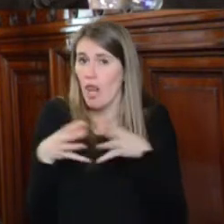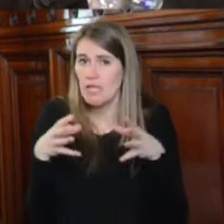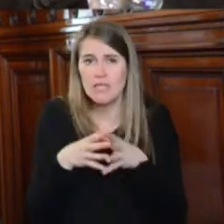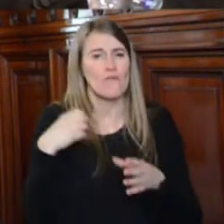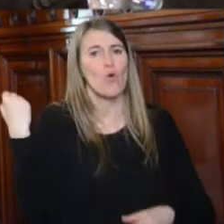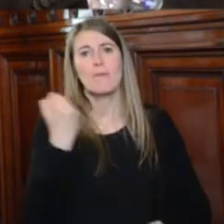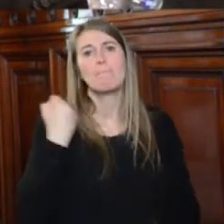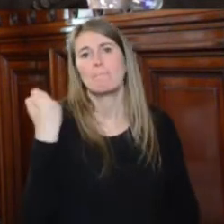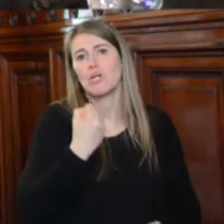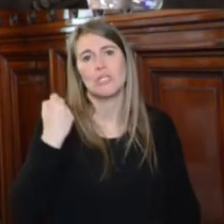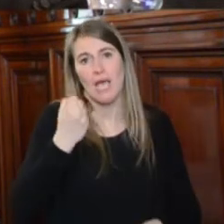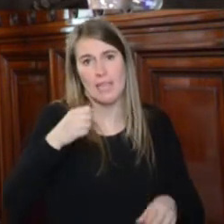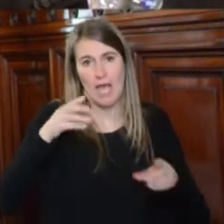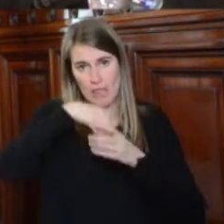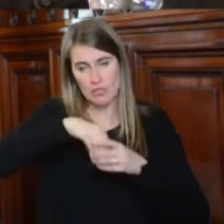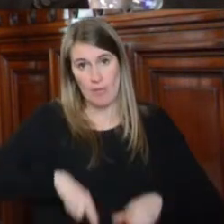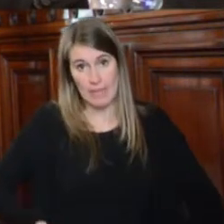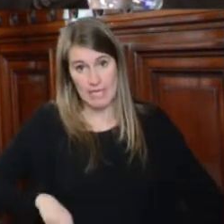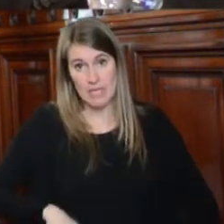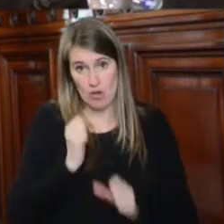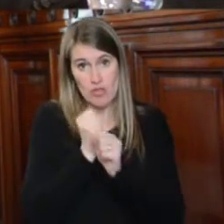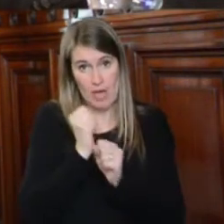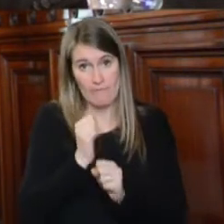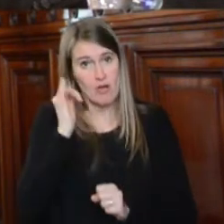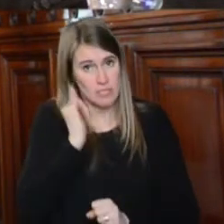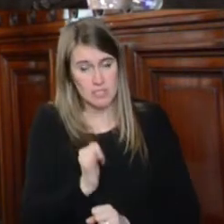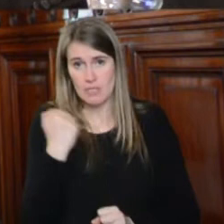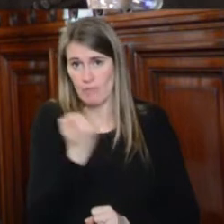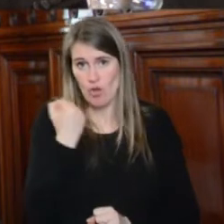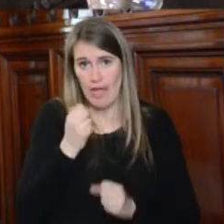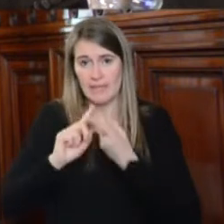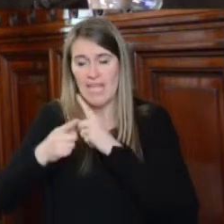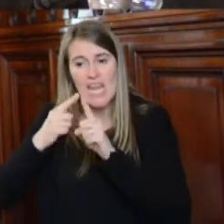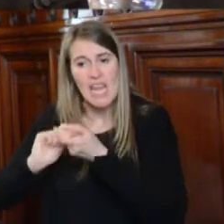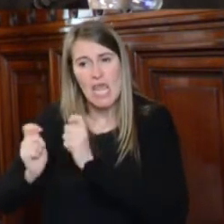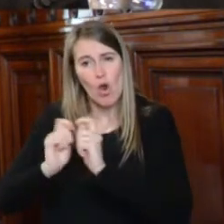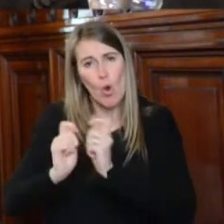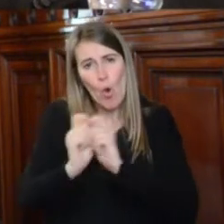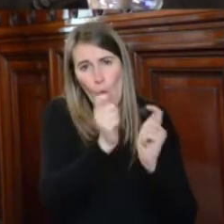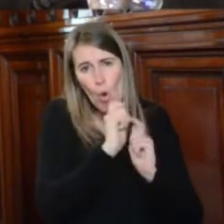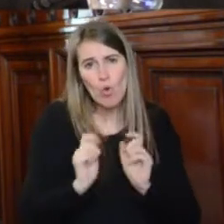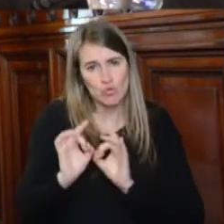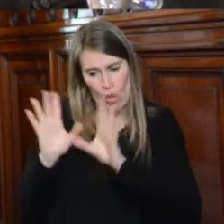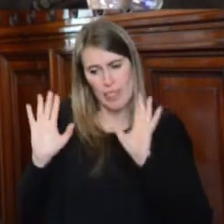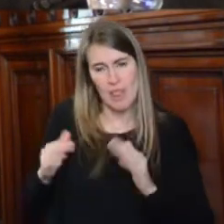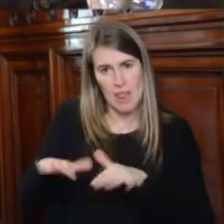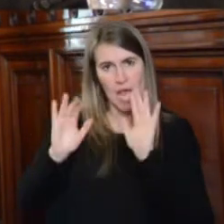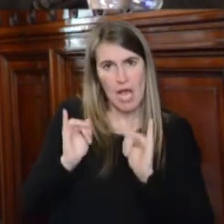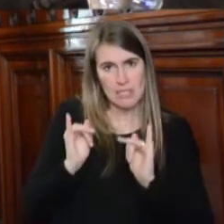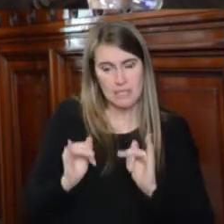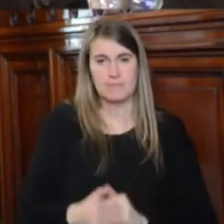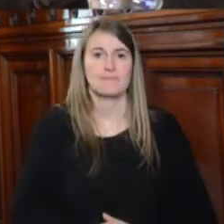dentro del Ministerio de Trabajo cuando los actores sociales negocian. Voy a decir también